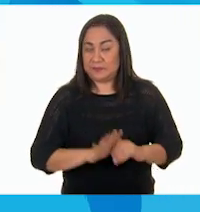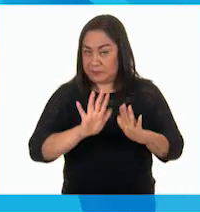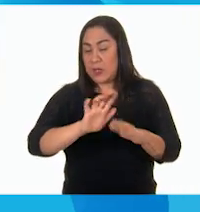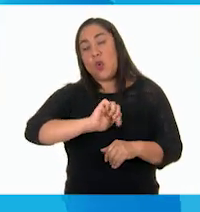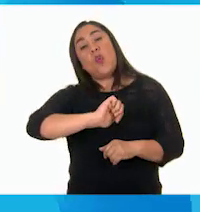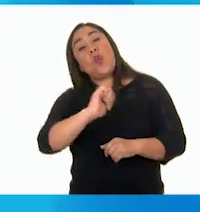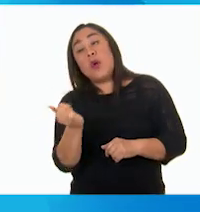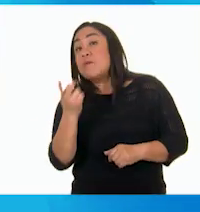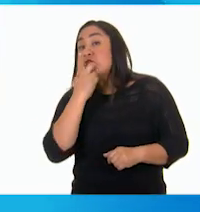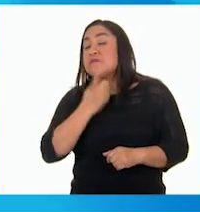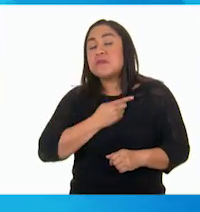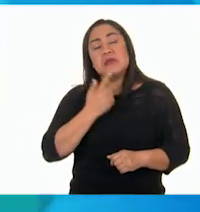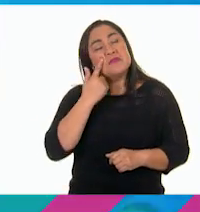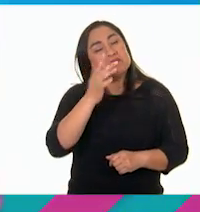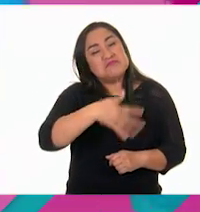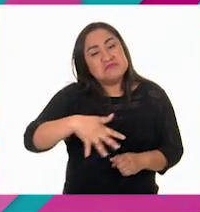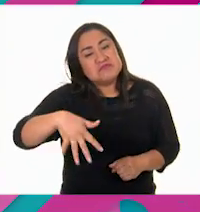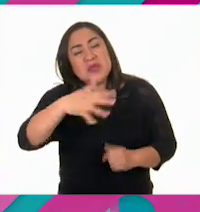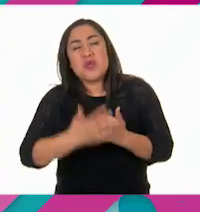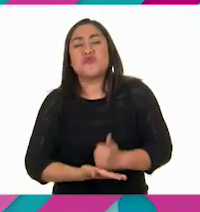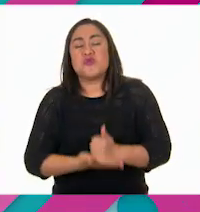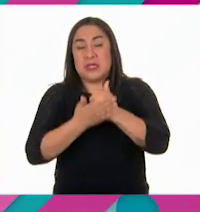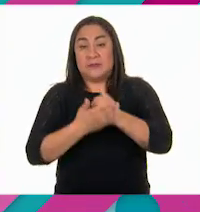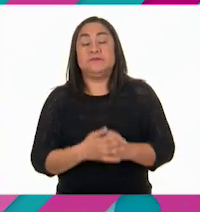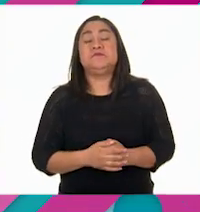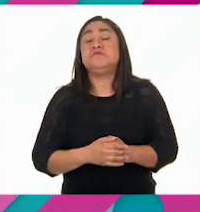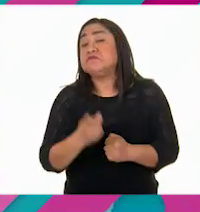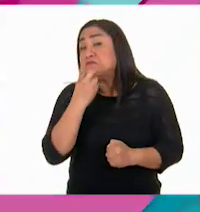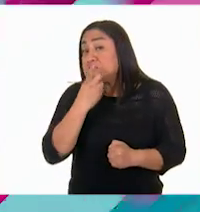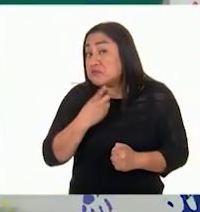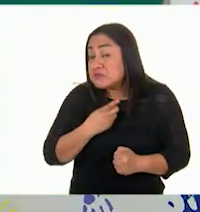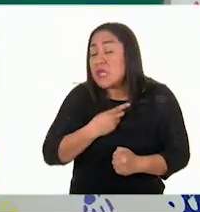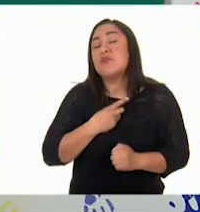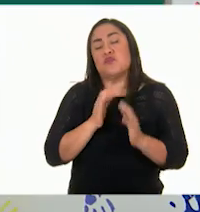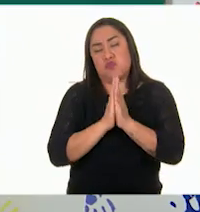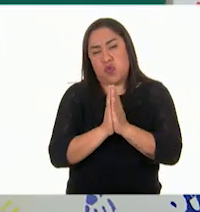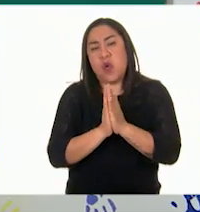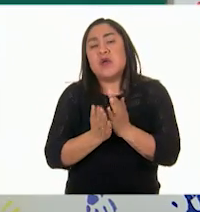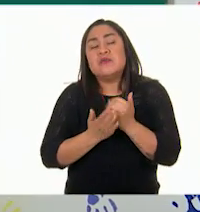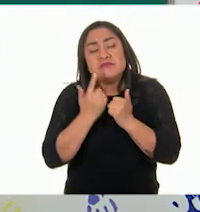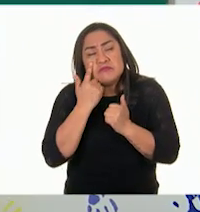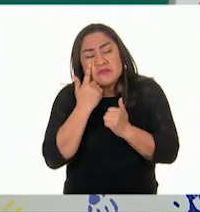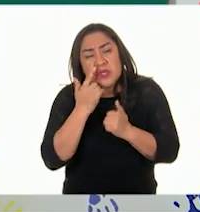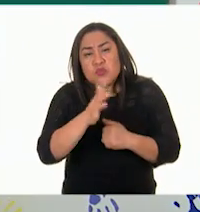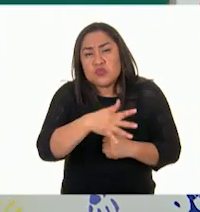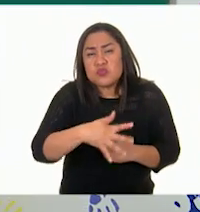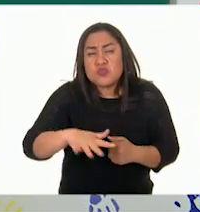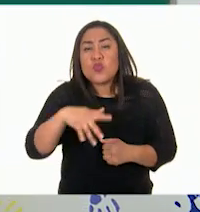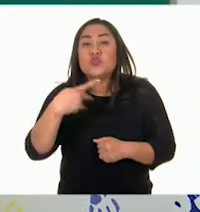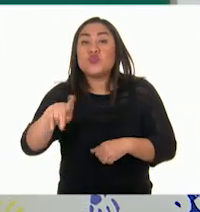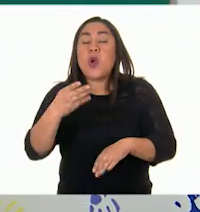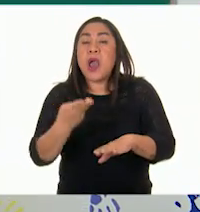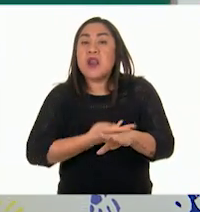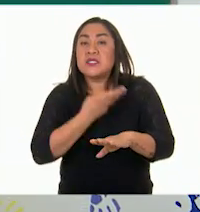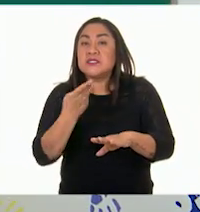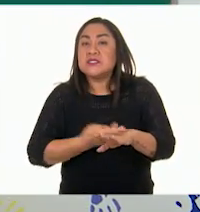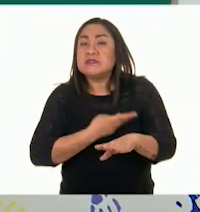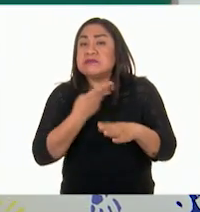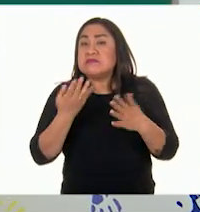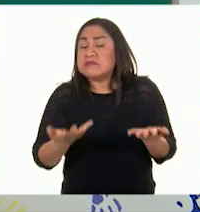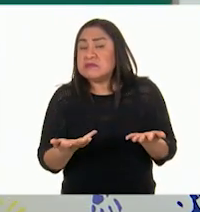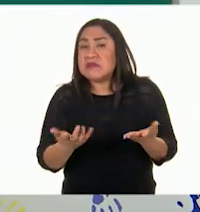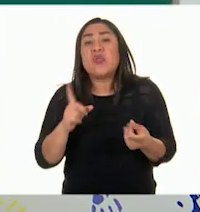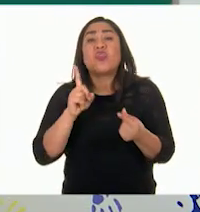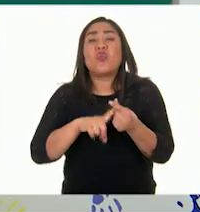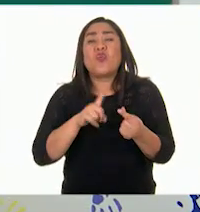cosa que tenemos que ayudarle. Julio también me pidió que le ayudemos a buscar sus calcetines. ¡Ah! ¿En